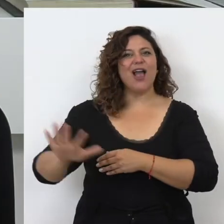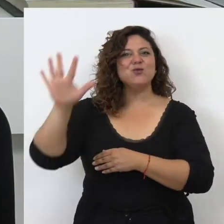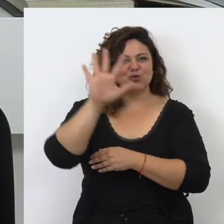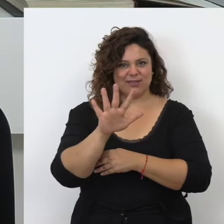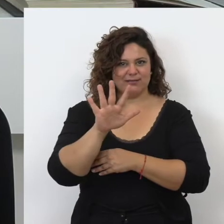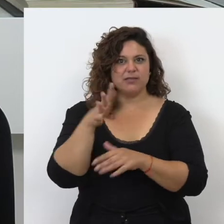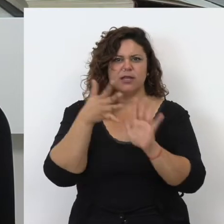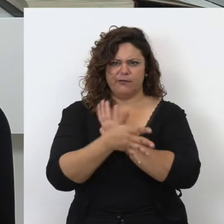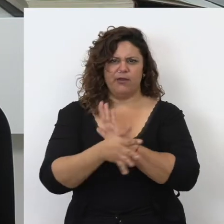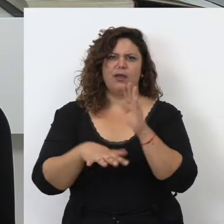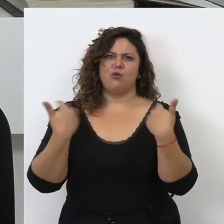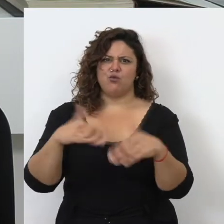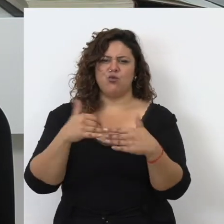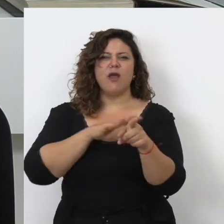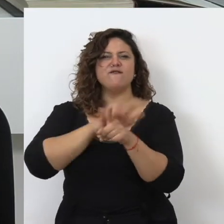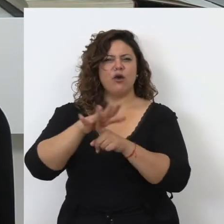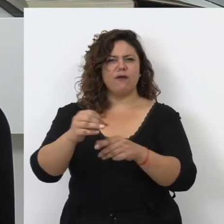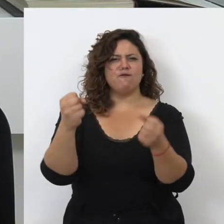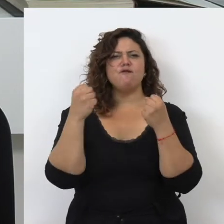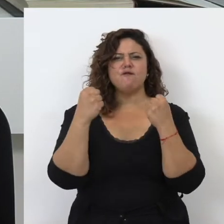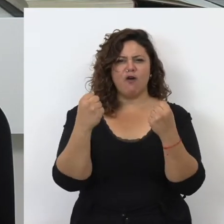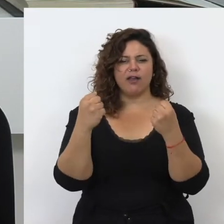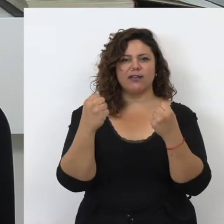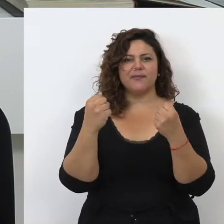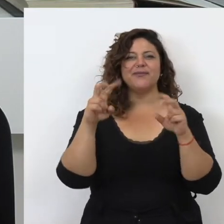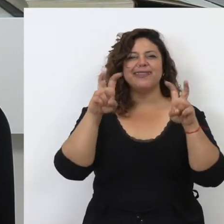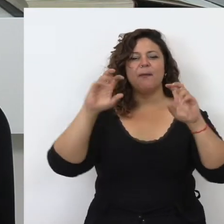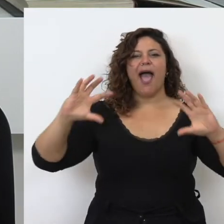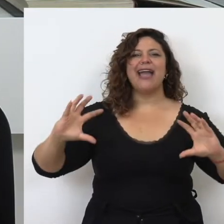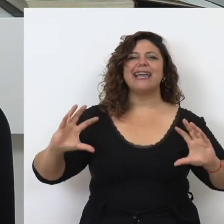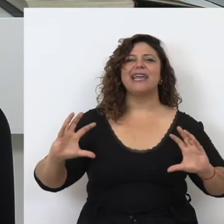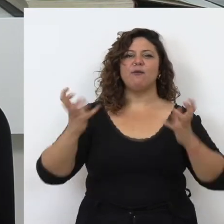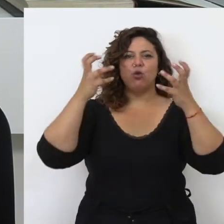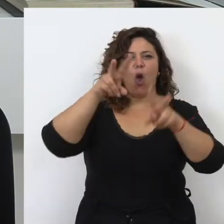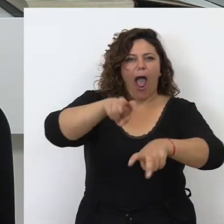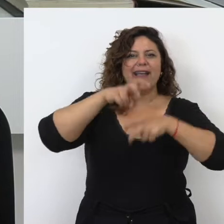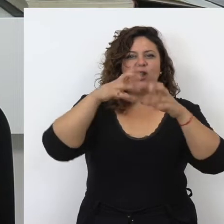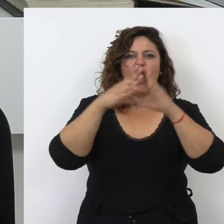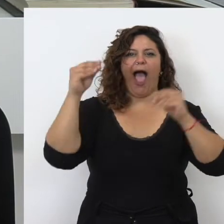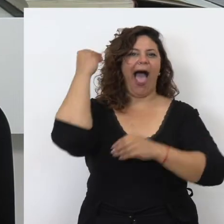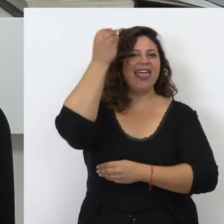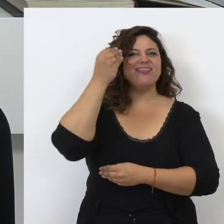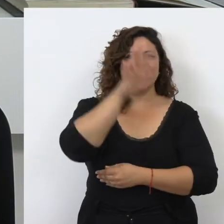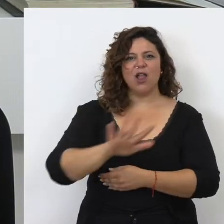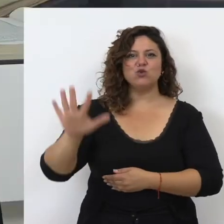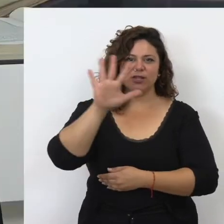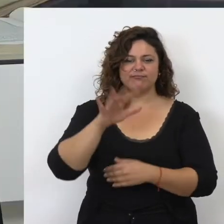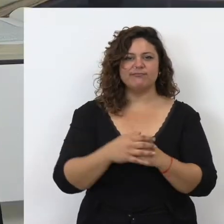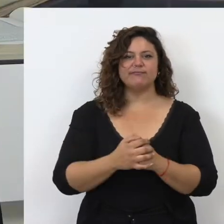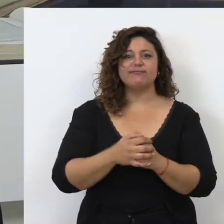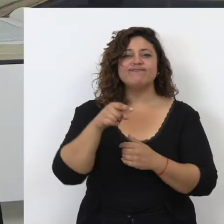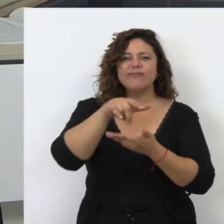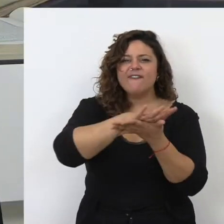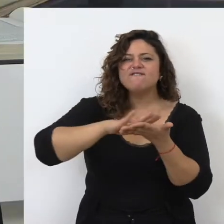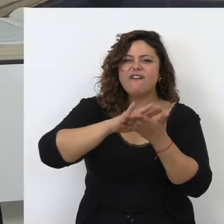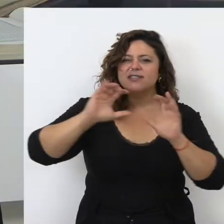lo cual demuestra, pues, el inmenso impacto que tuvo lo que se ha llamado la Revolución Agrícola Andalusí, cuyas